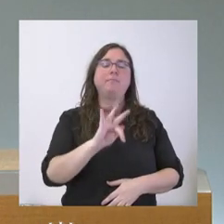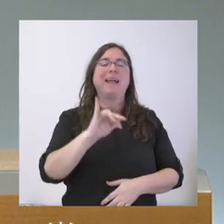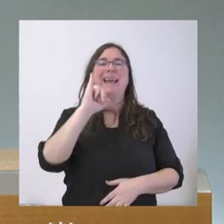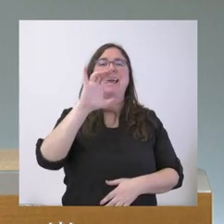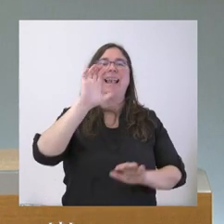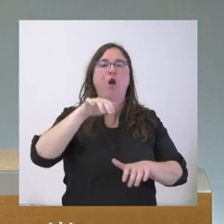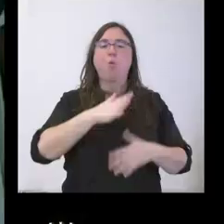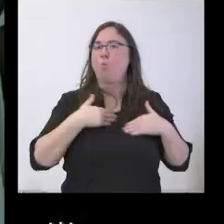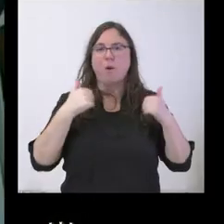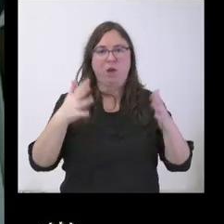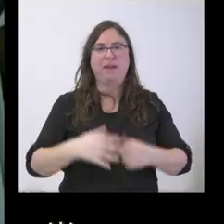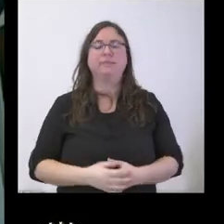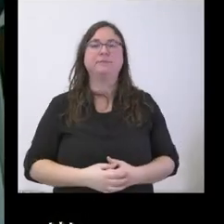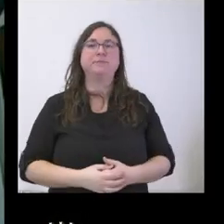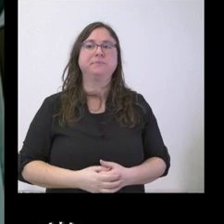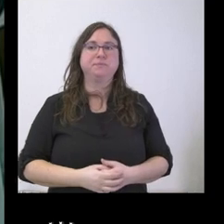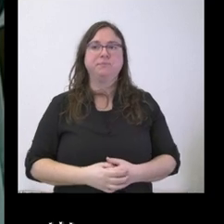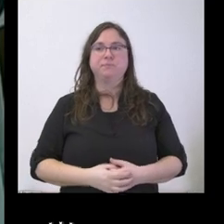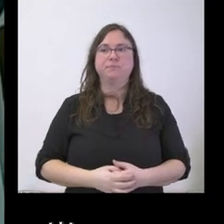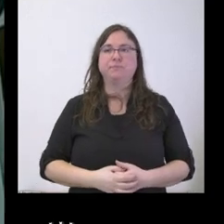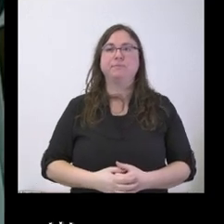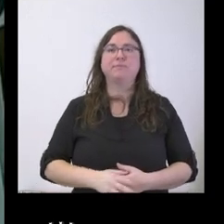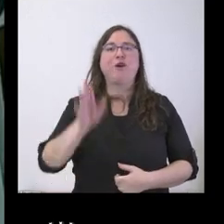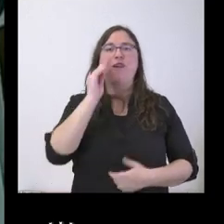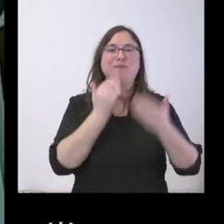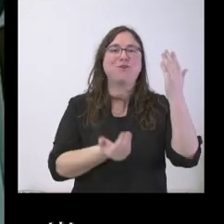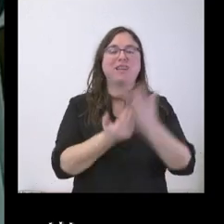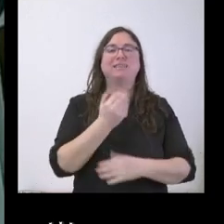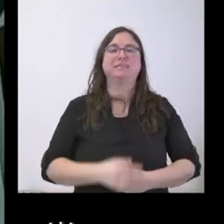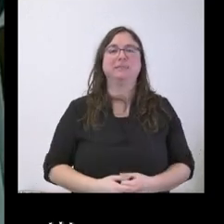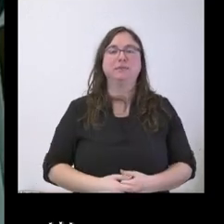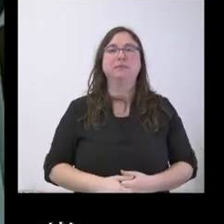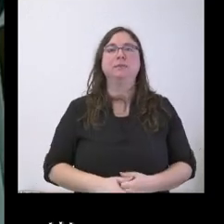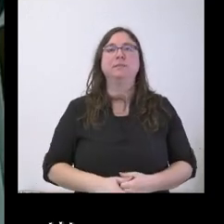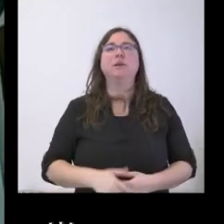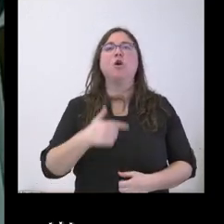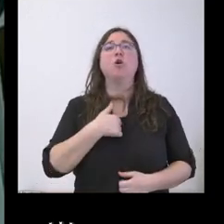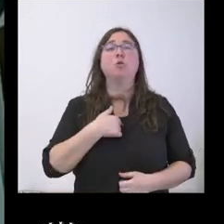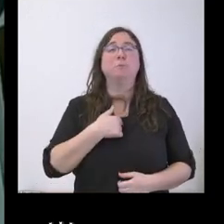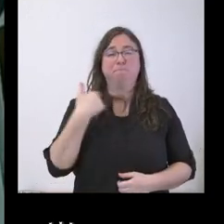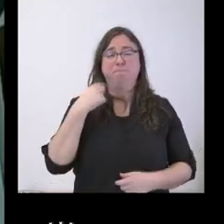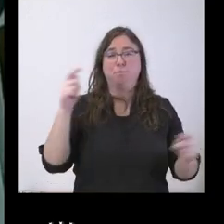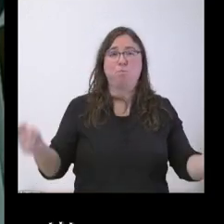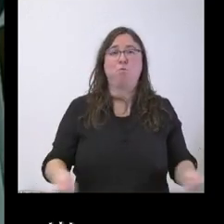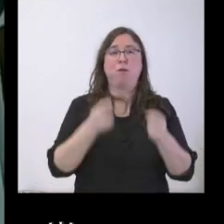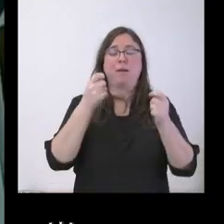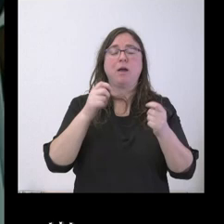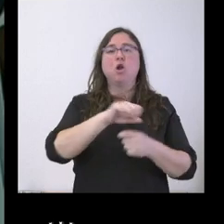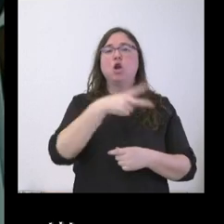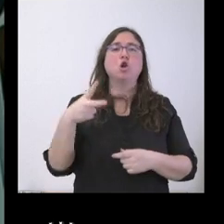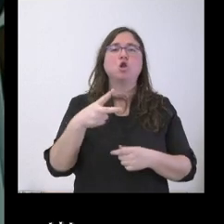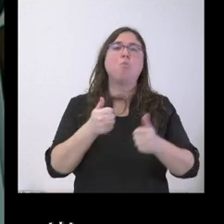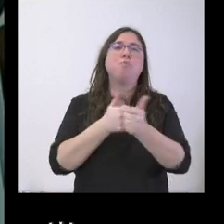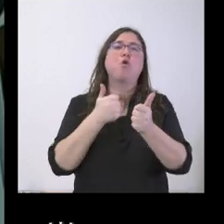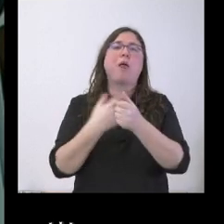Cuando quieras, César. Hola, buenos días. Hemos publicado una resolución del Procurador del Común en la que